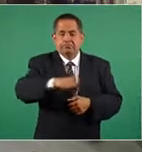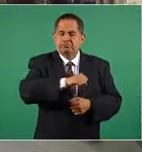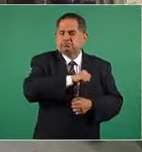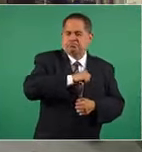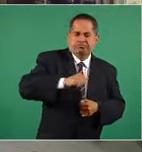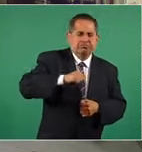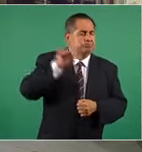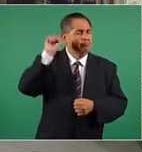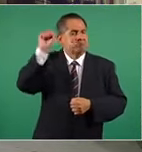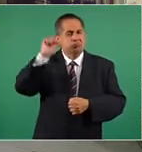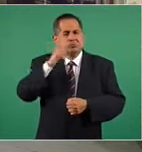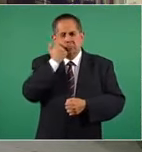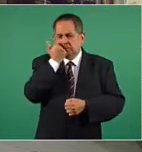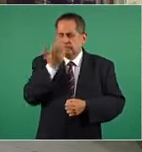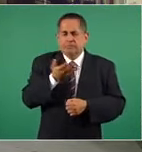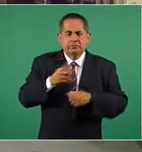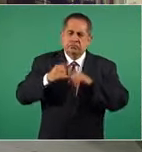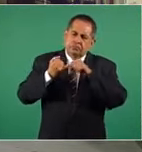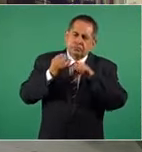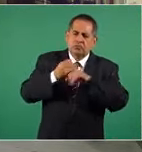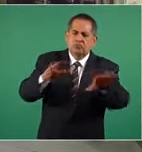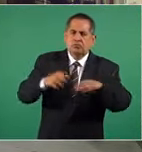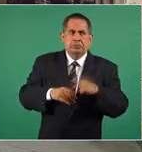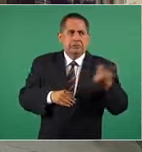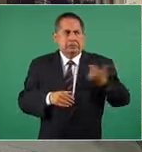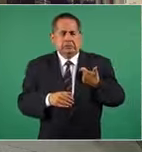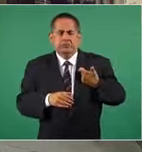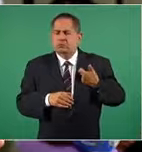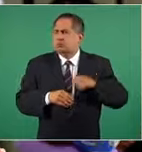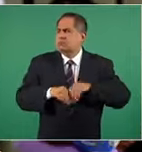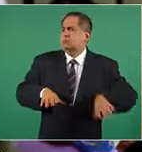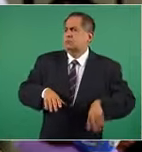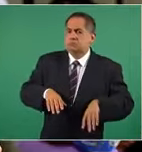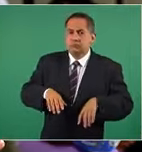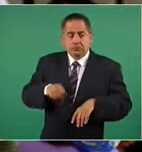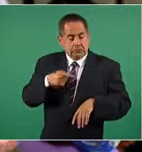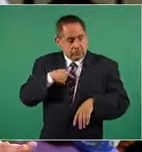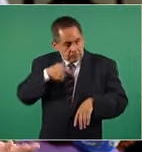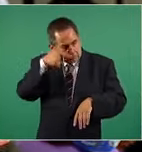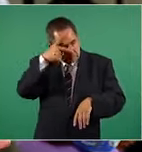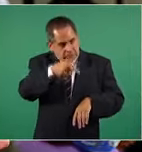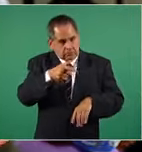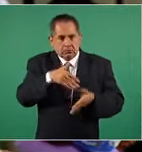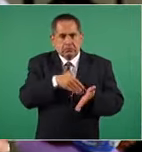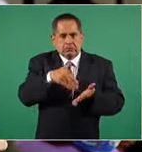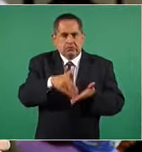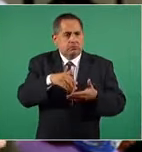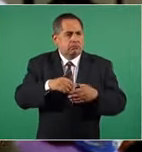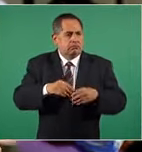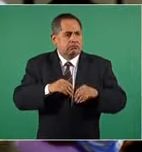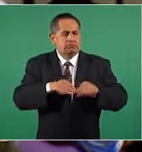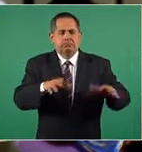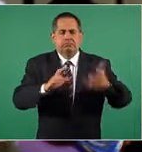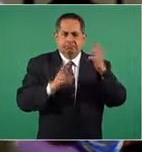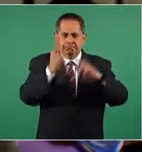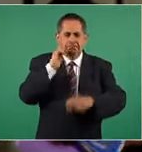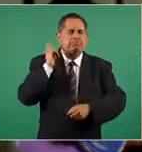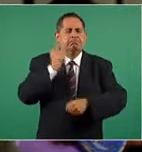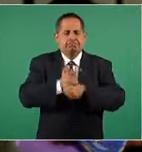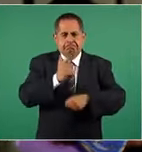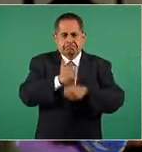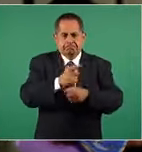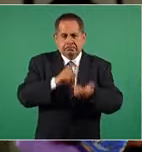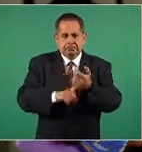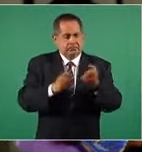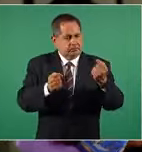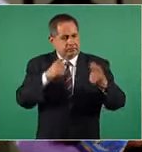sindicato a informar de estos recursos que desde mi perspectiva son millonarios para mantener la huelga. Identifiqué algunos elementos